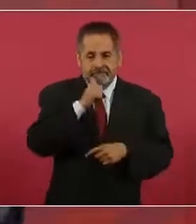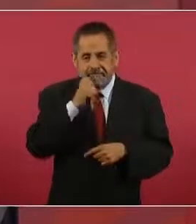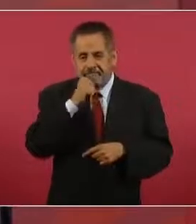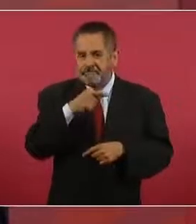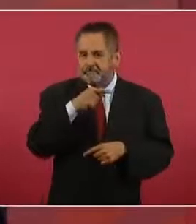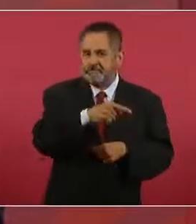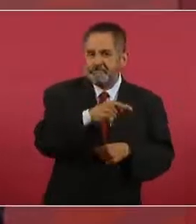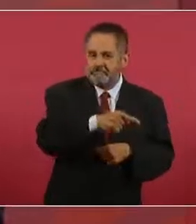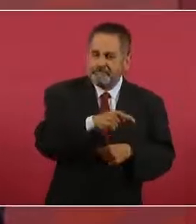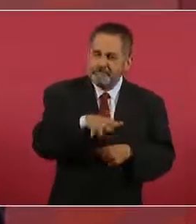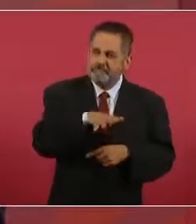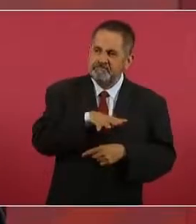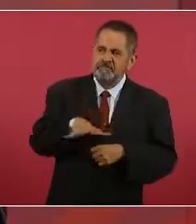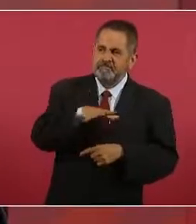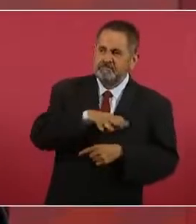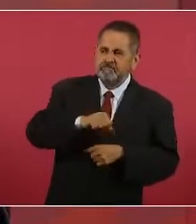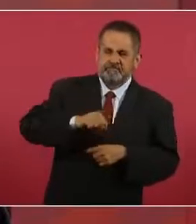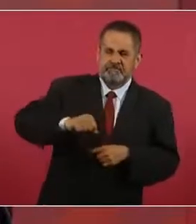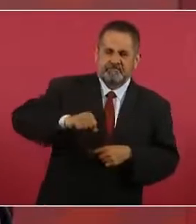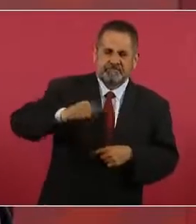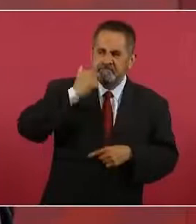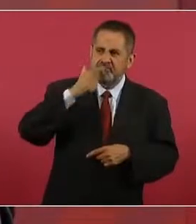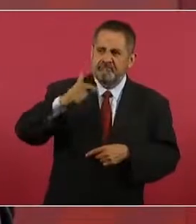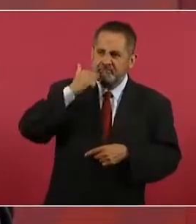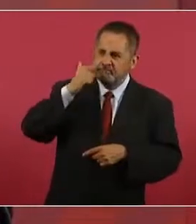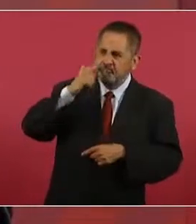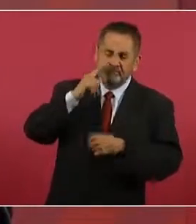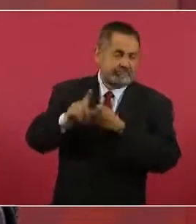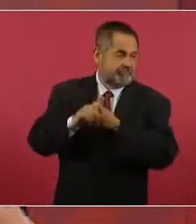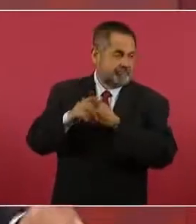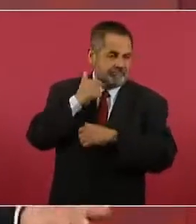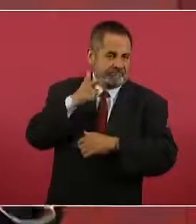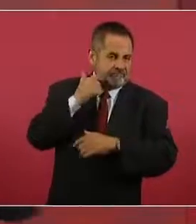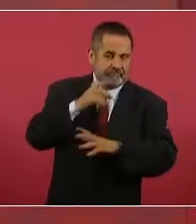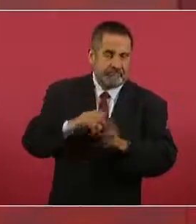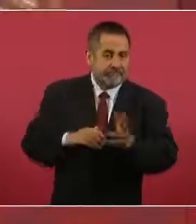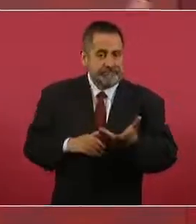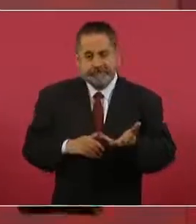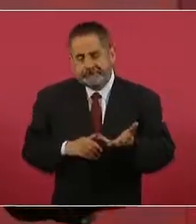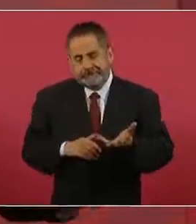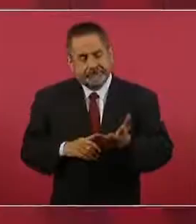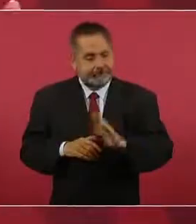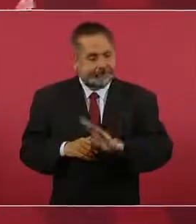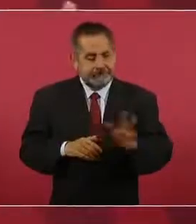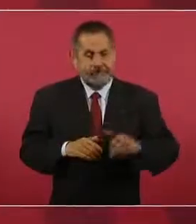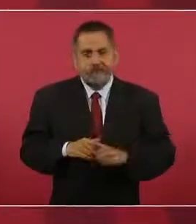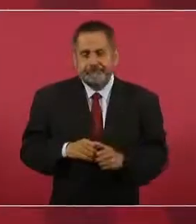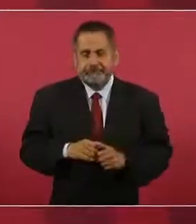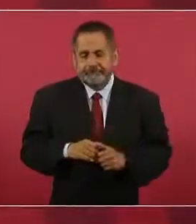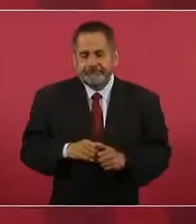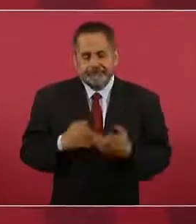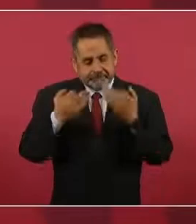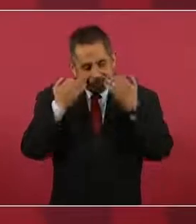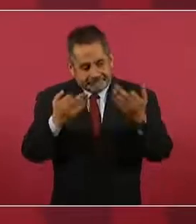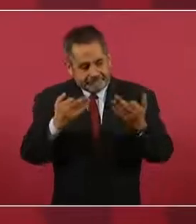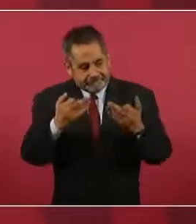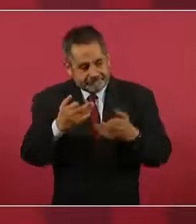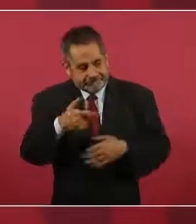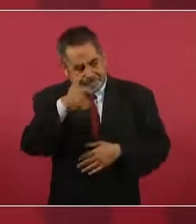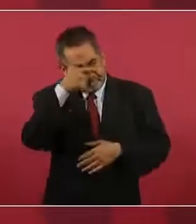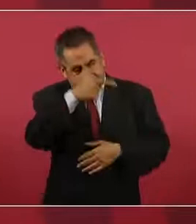resistencias, porque está más que demostrado